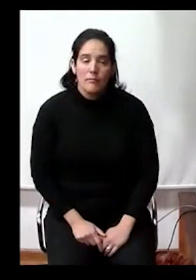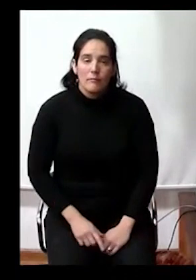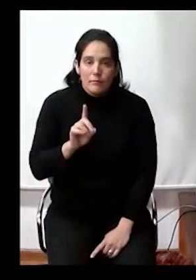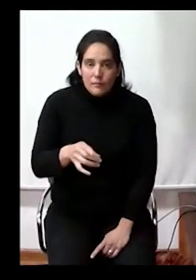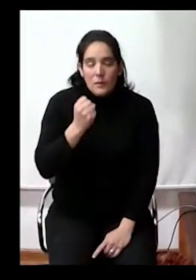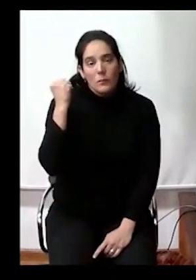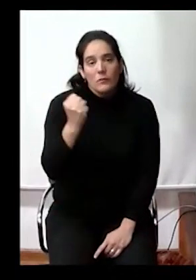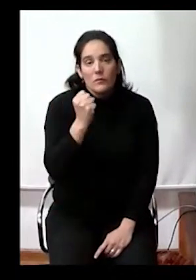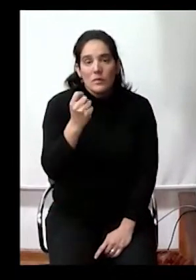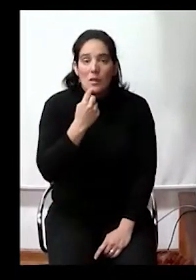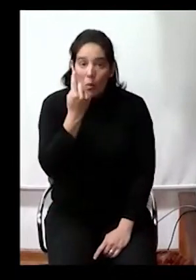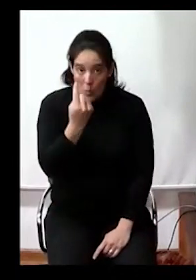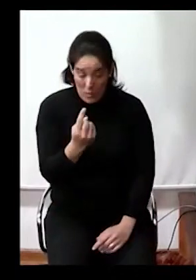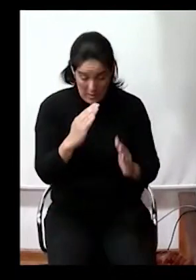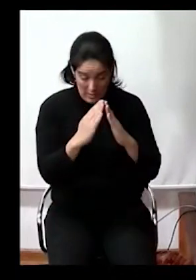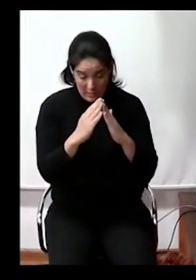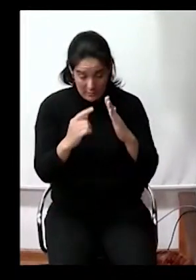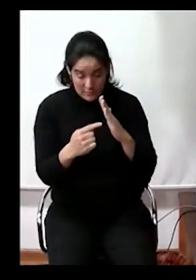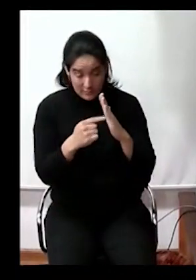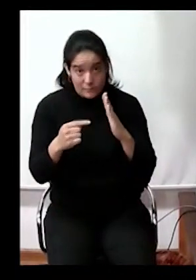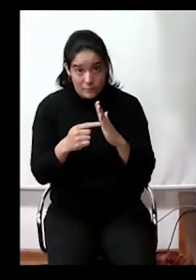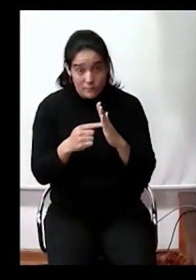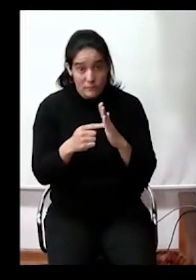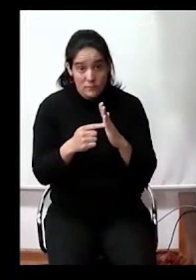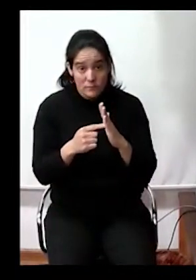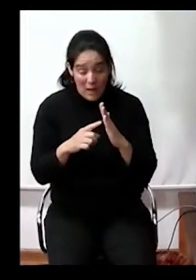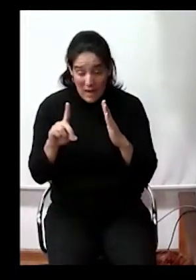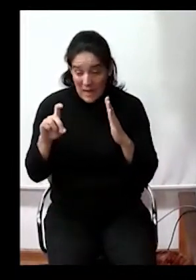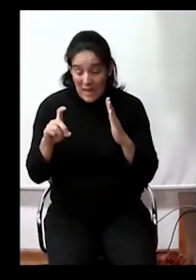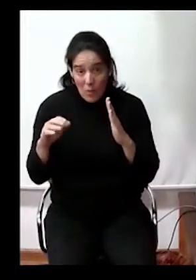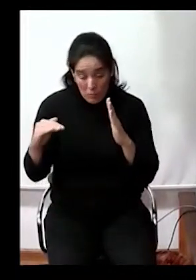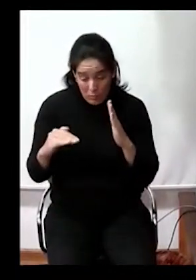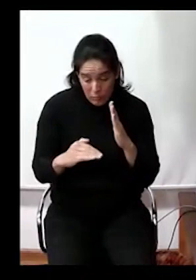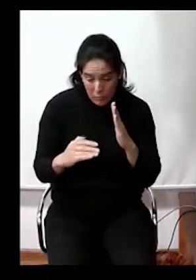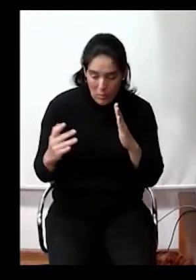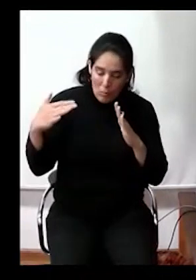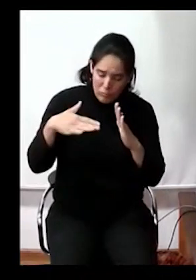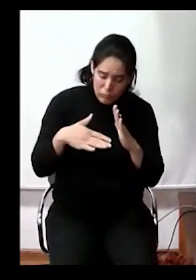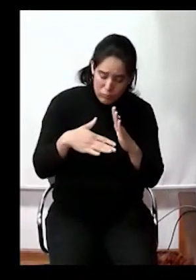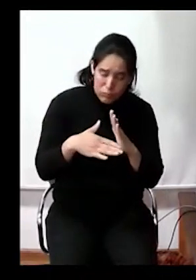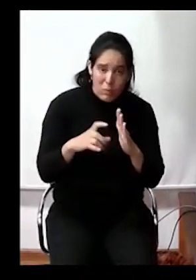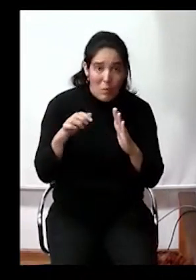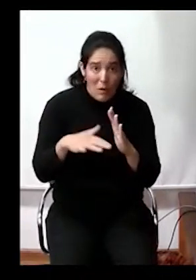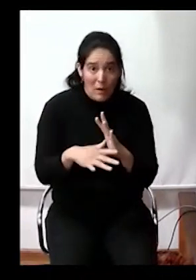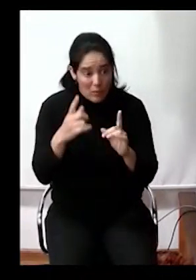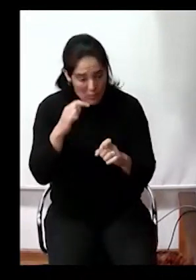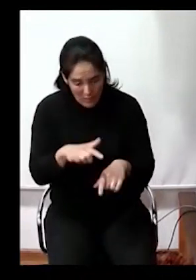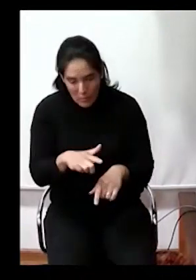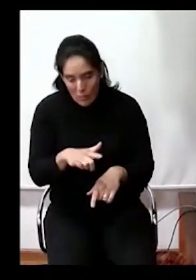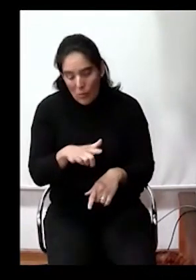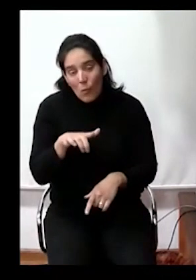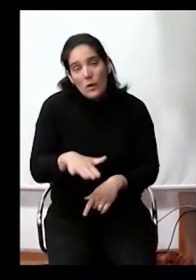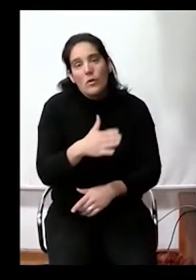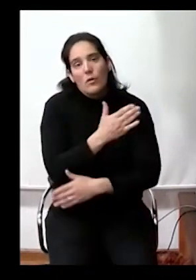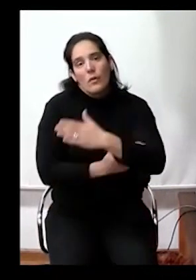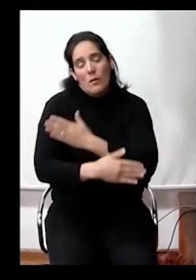destacar que una de las casas que se ve más afectada, el agua le envide el patio de acceso y en la misma habita un niño en situación